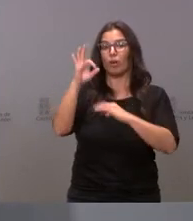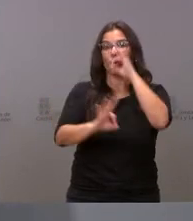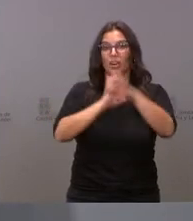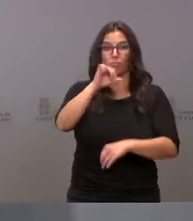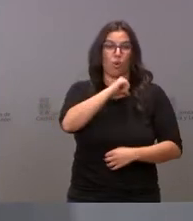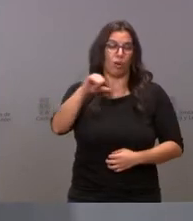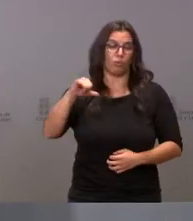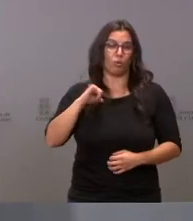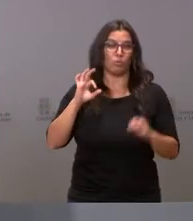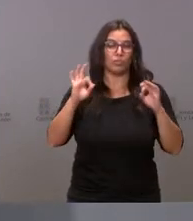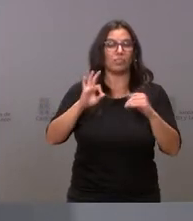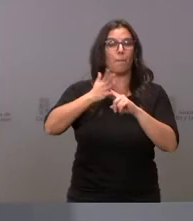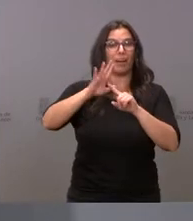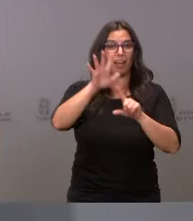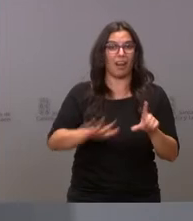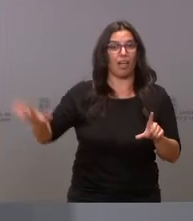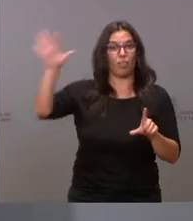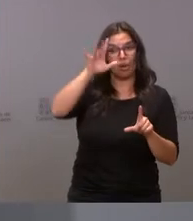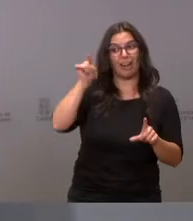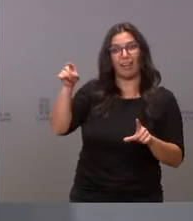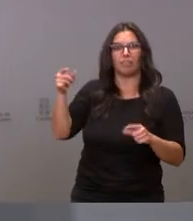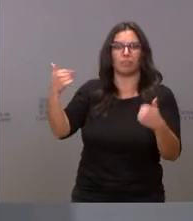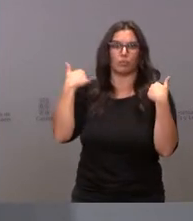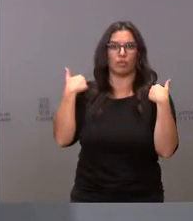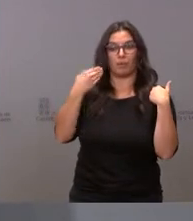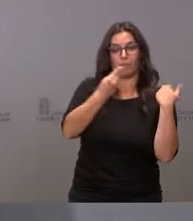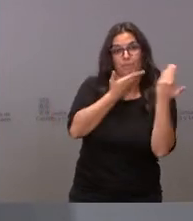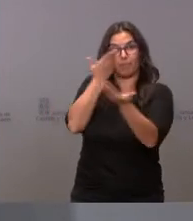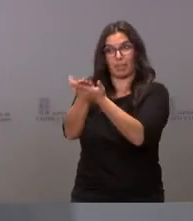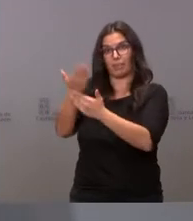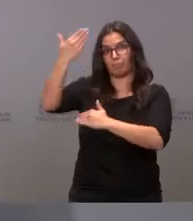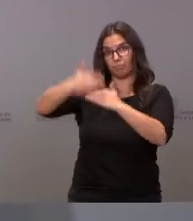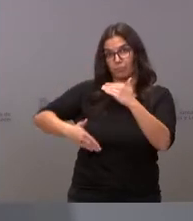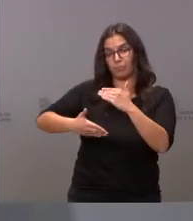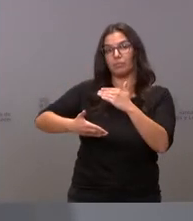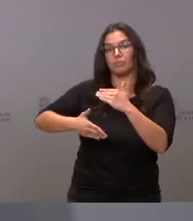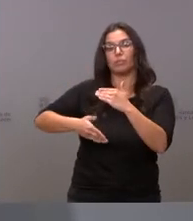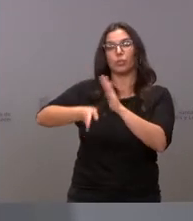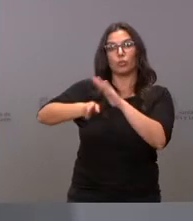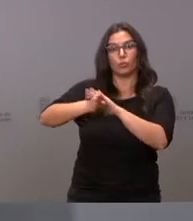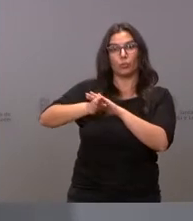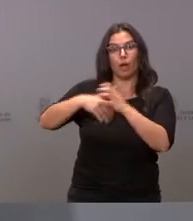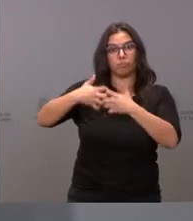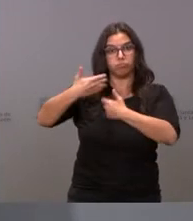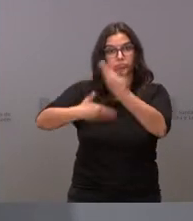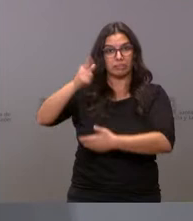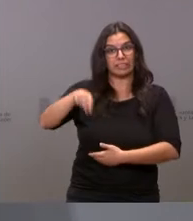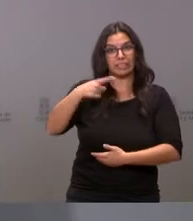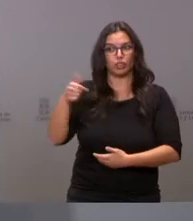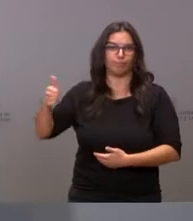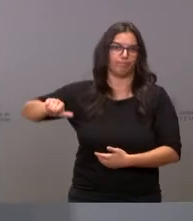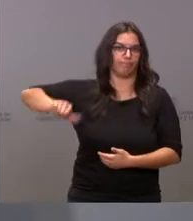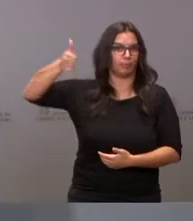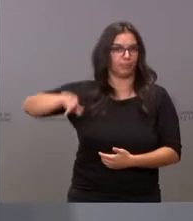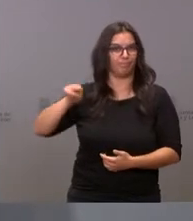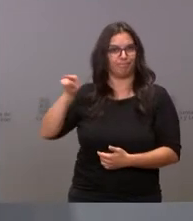corresponde, en nuestra opinión, resolver la solicitud de la caducidad de la citada ocupación y adoptar todos los actos que se